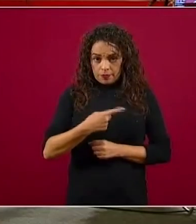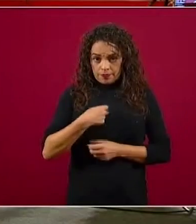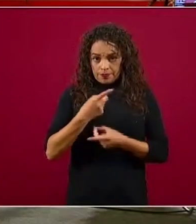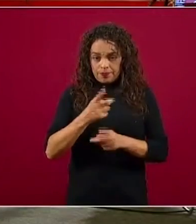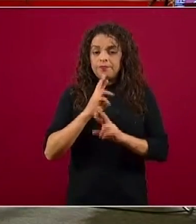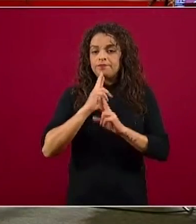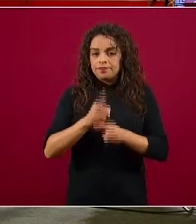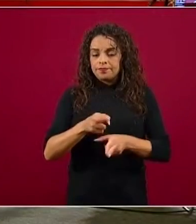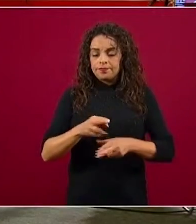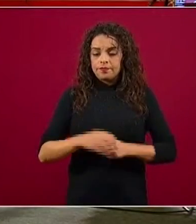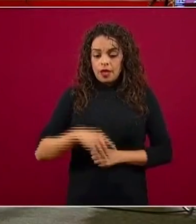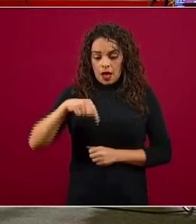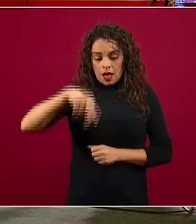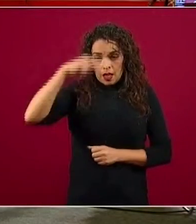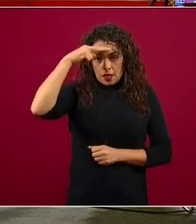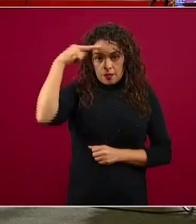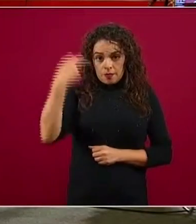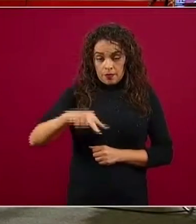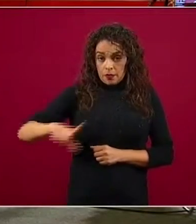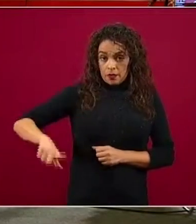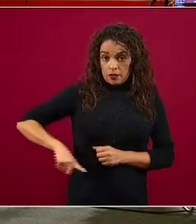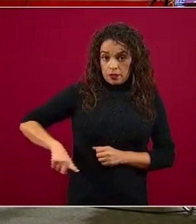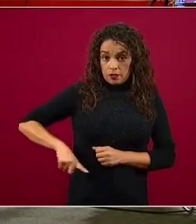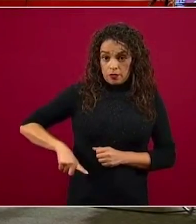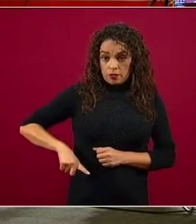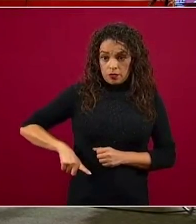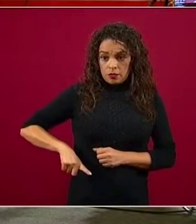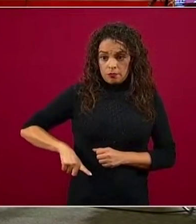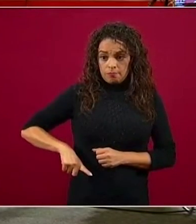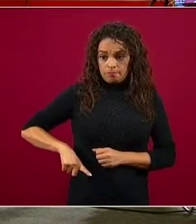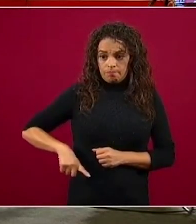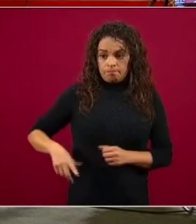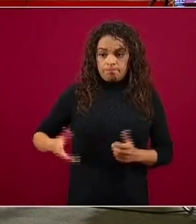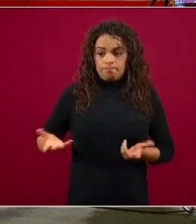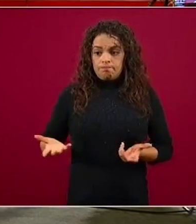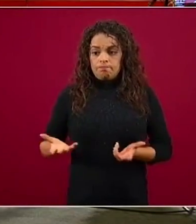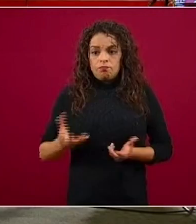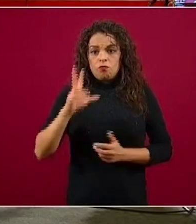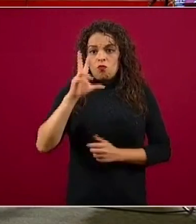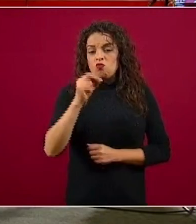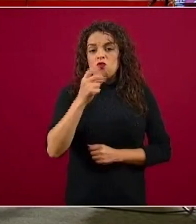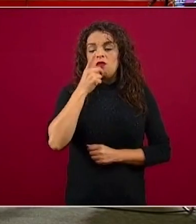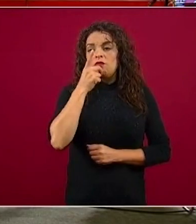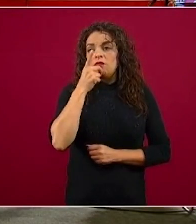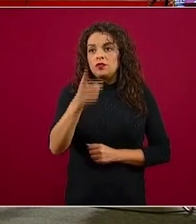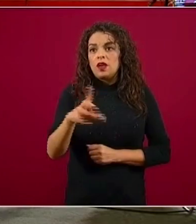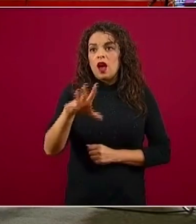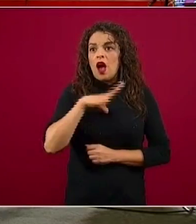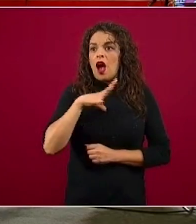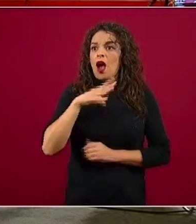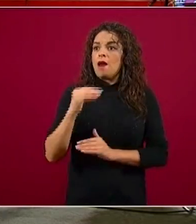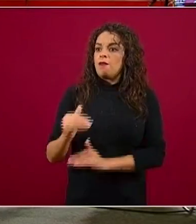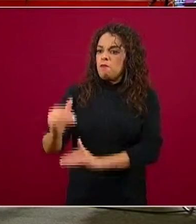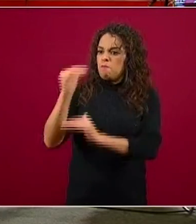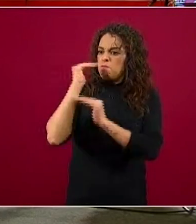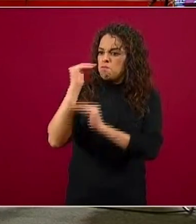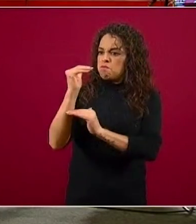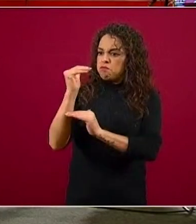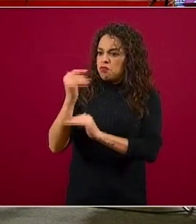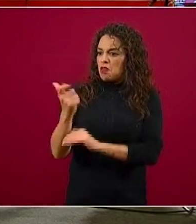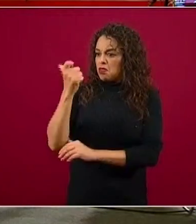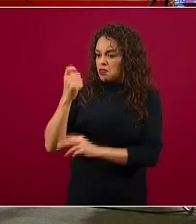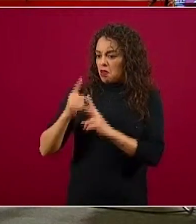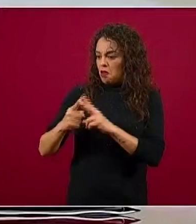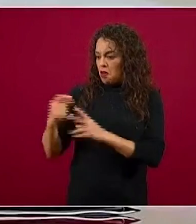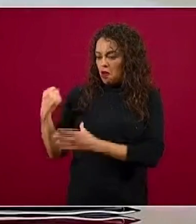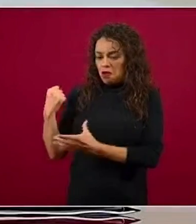En el Gobierno de México no hablamos de limitaciones del presupuesto, es